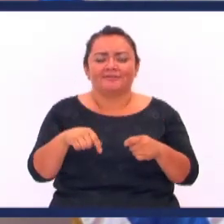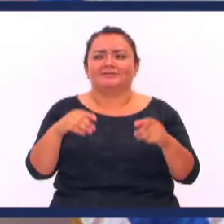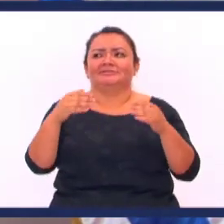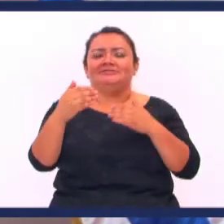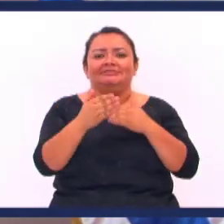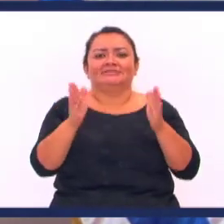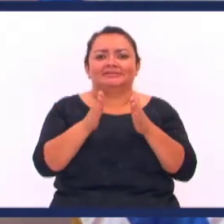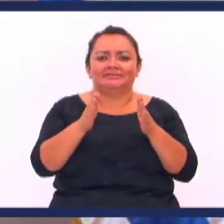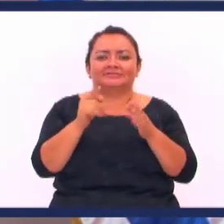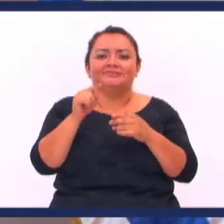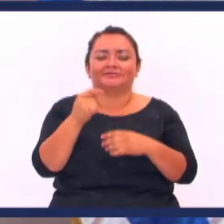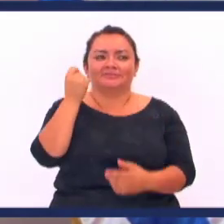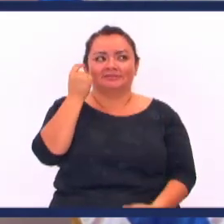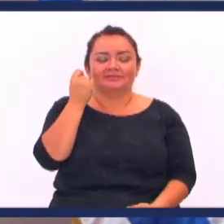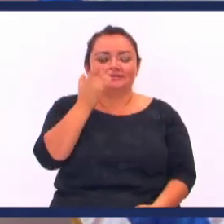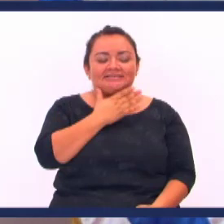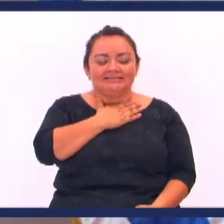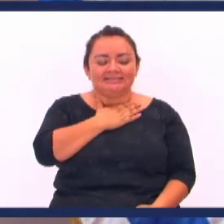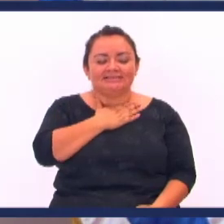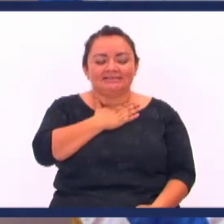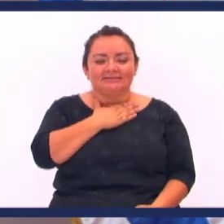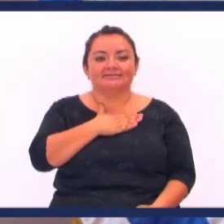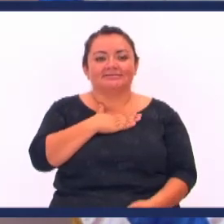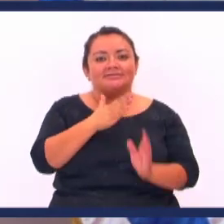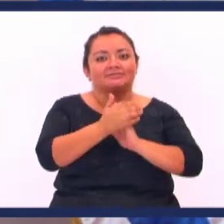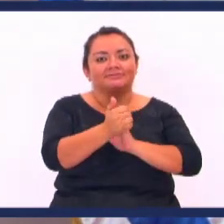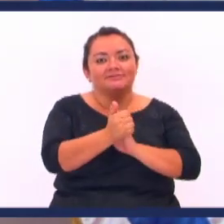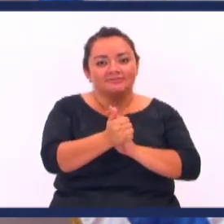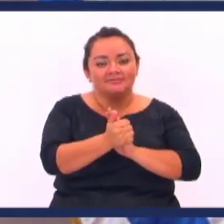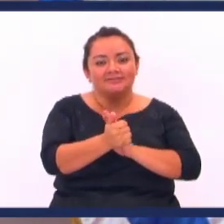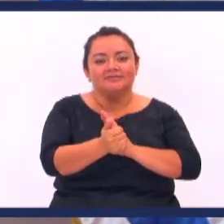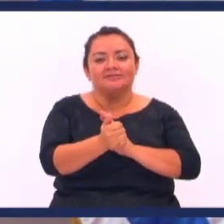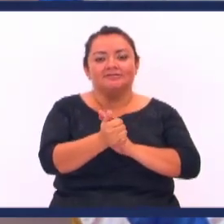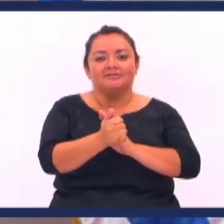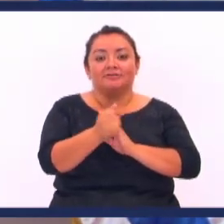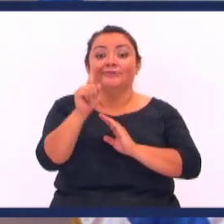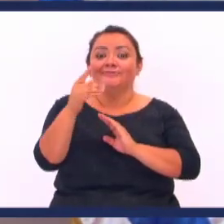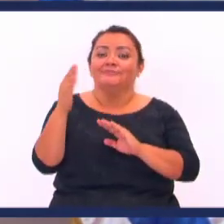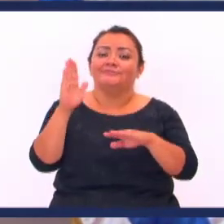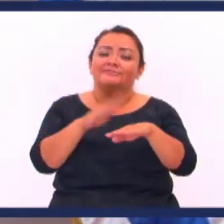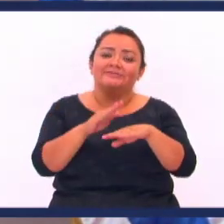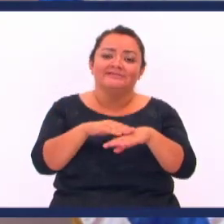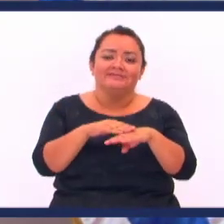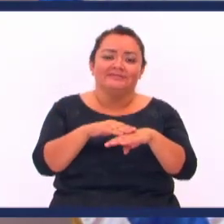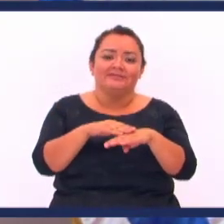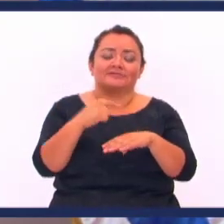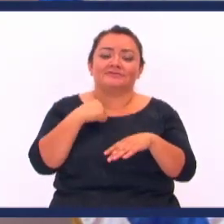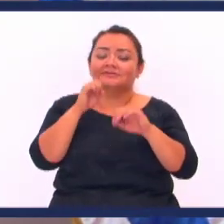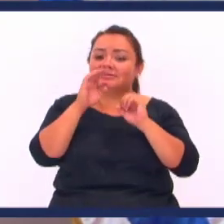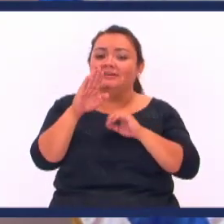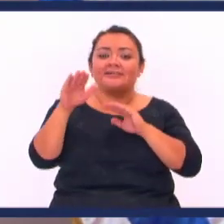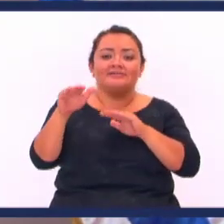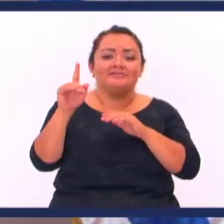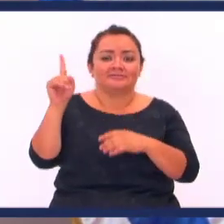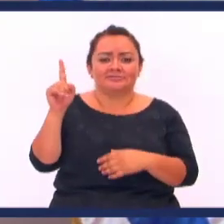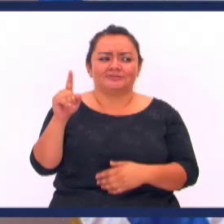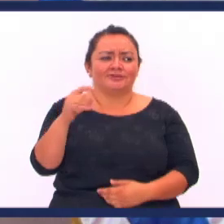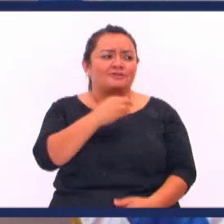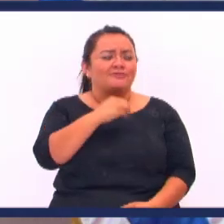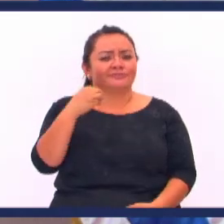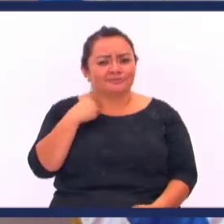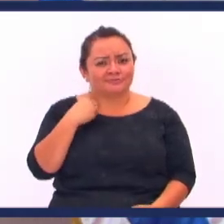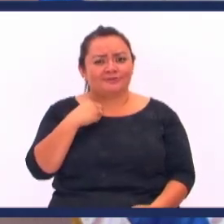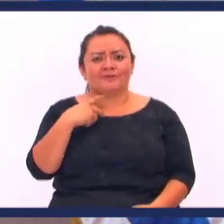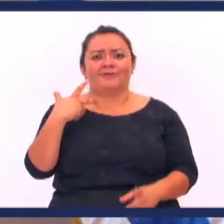estamos En cuarentenado Te das cuenta Que tienes un talento Te das cuenta Que tienes un llamado Yo le doy Gracias a Dios Por nuestro equipo De trabajo Los